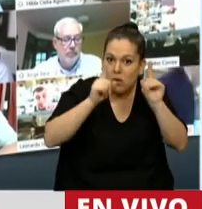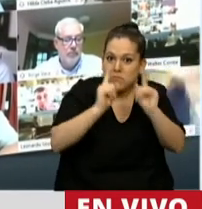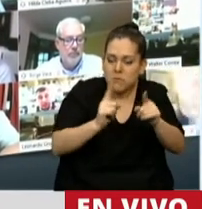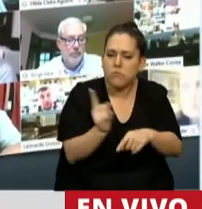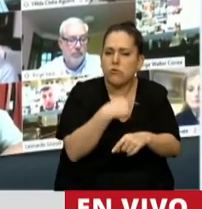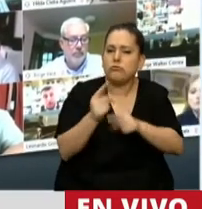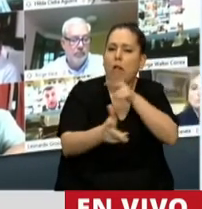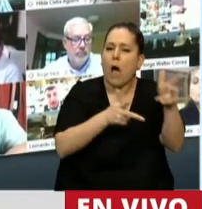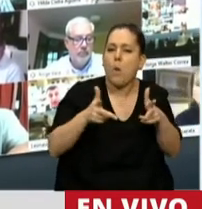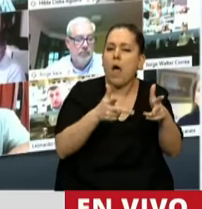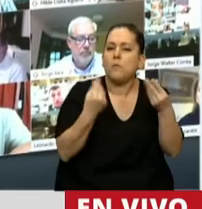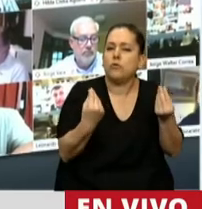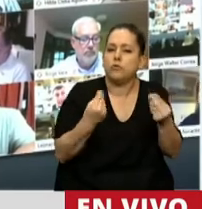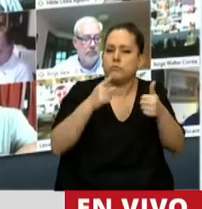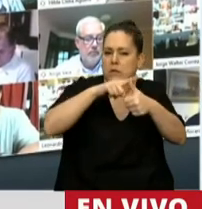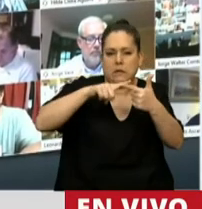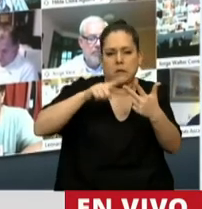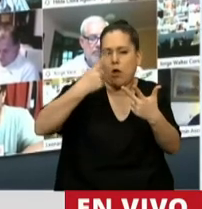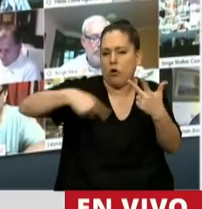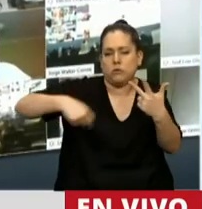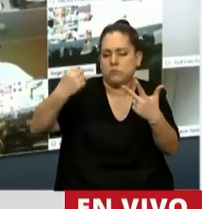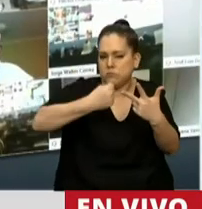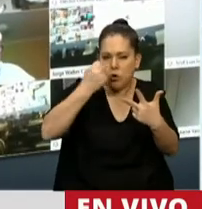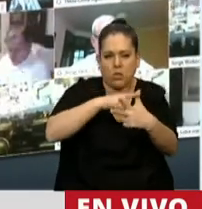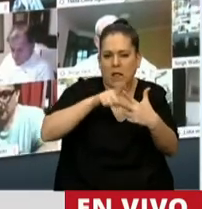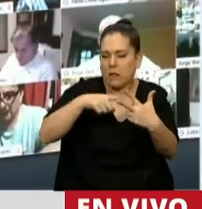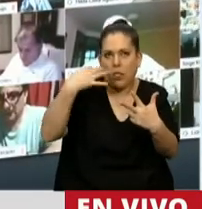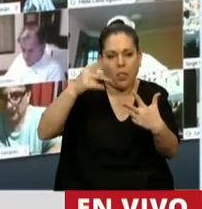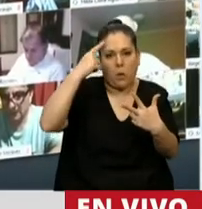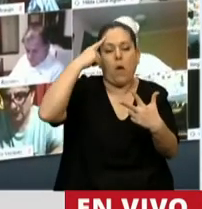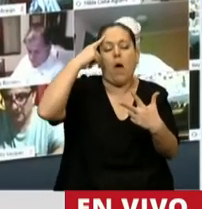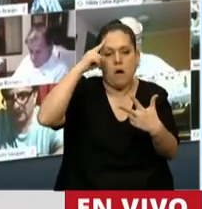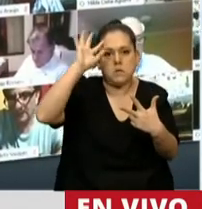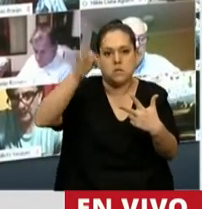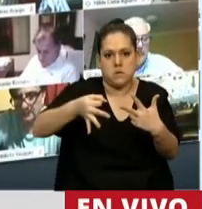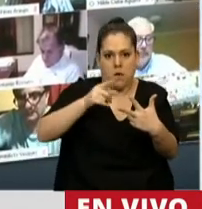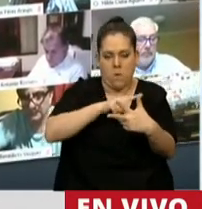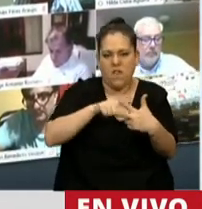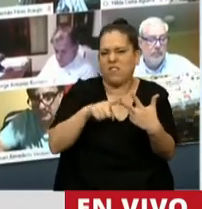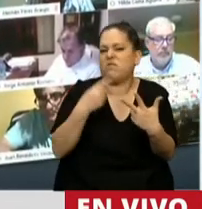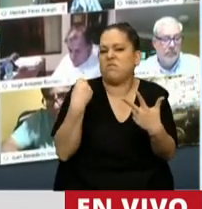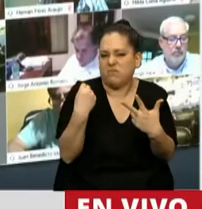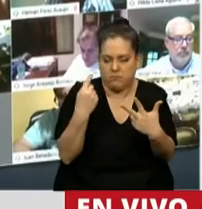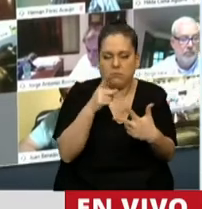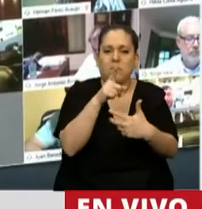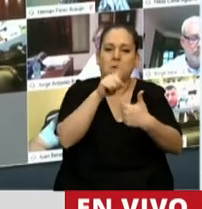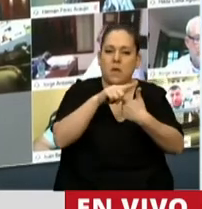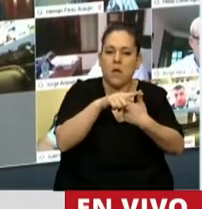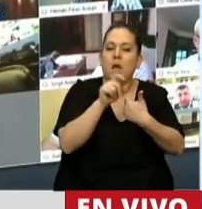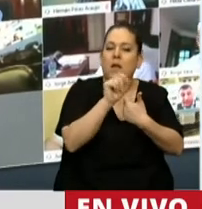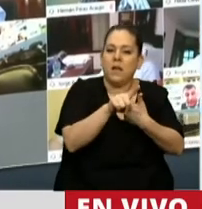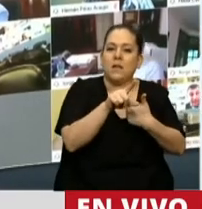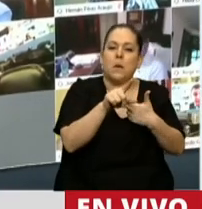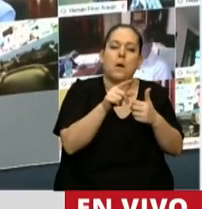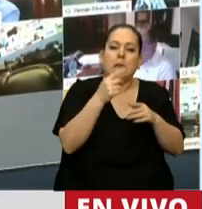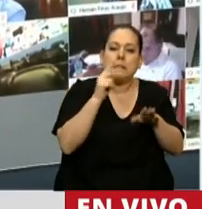sobre tres cuestiones básicas que debíamos tener en cuenta en estos tiempos, que eran relacionadas al tema